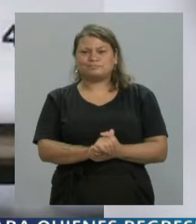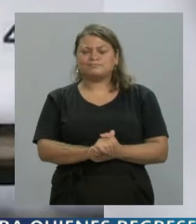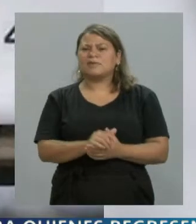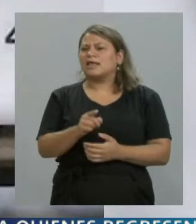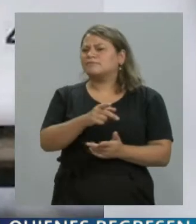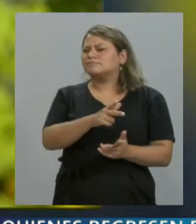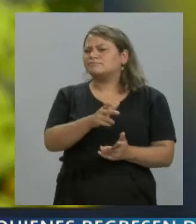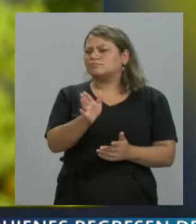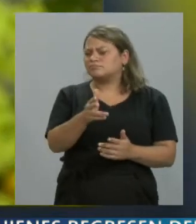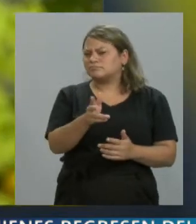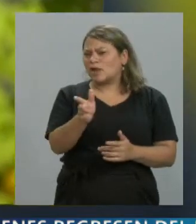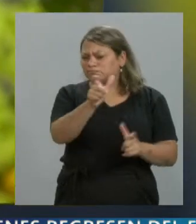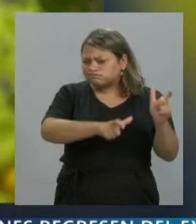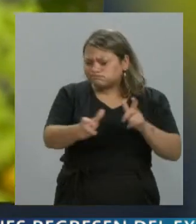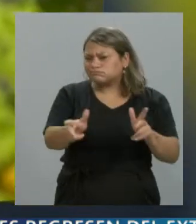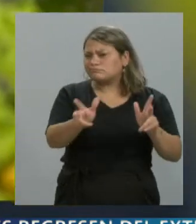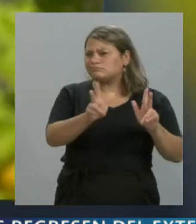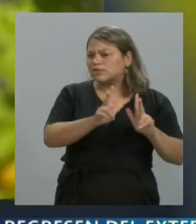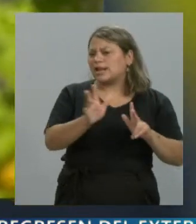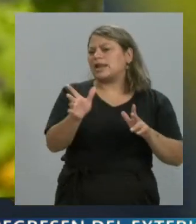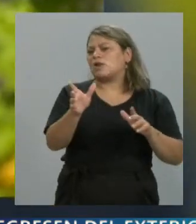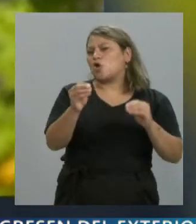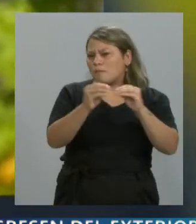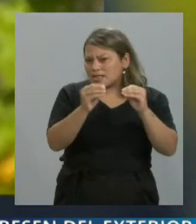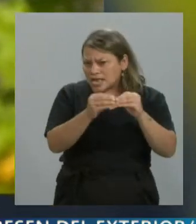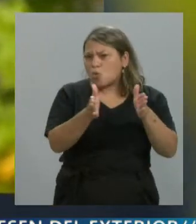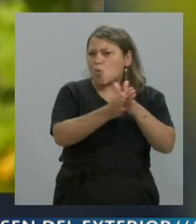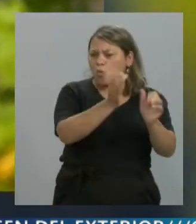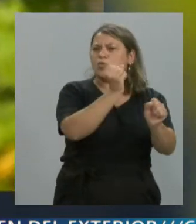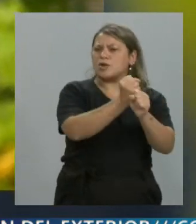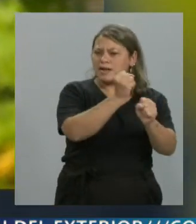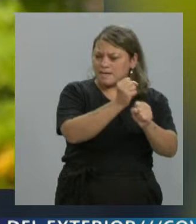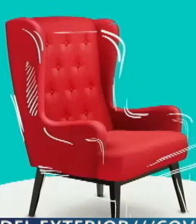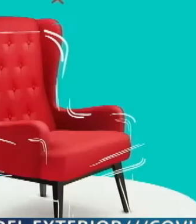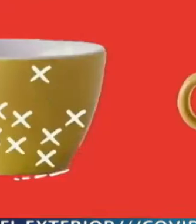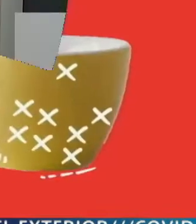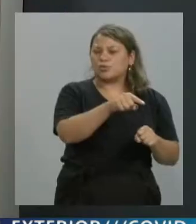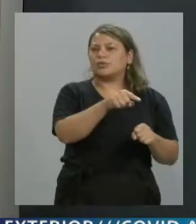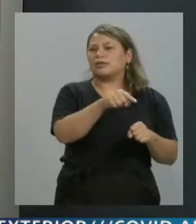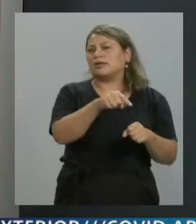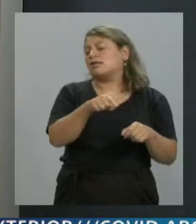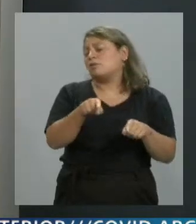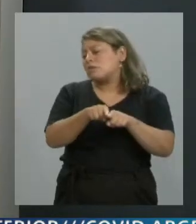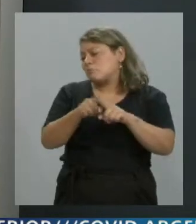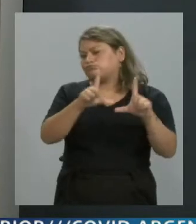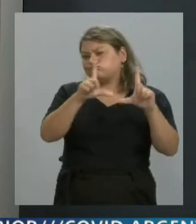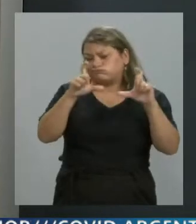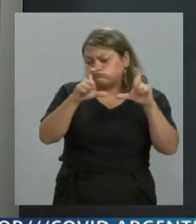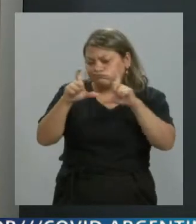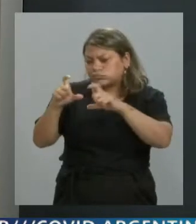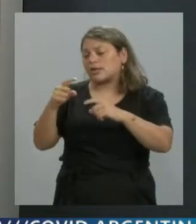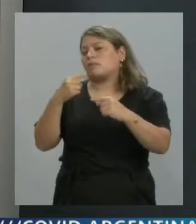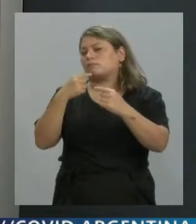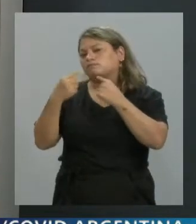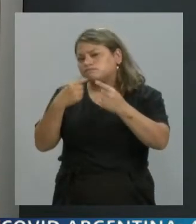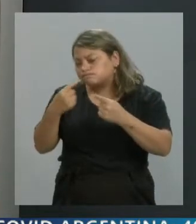Decían que era un... El fotógrafo, reportero